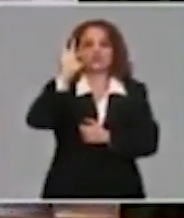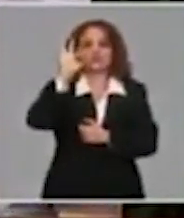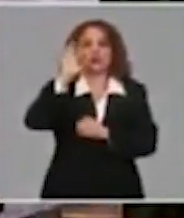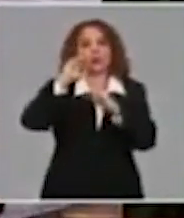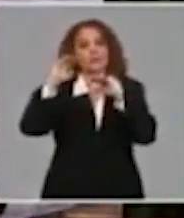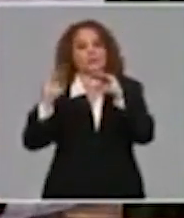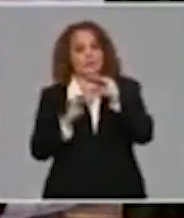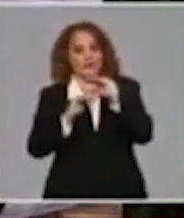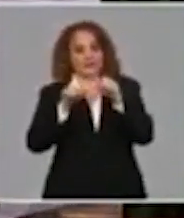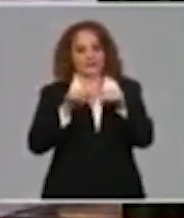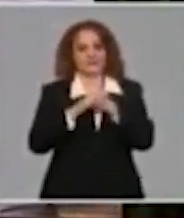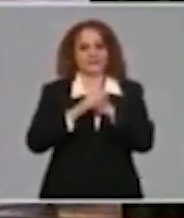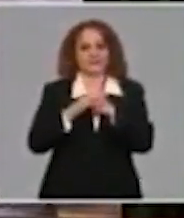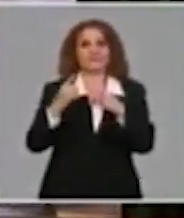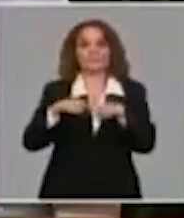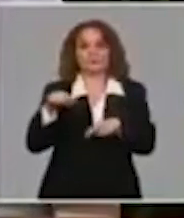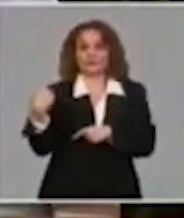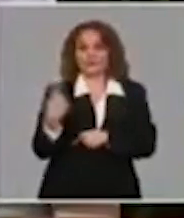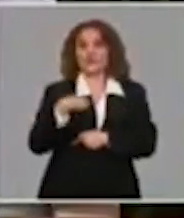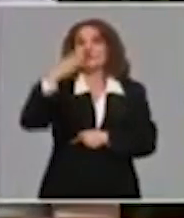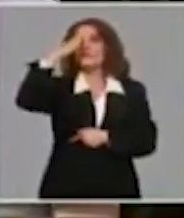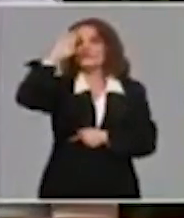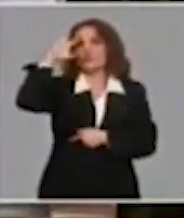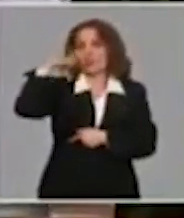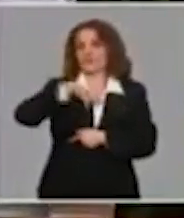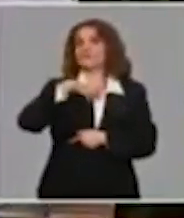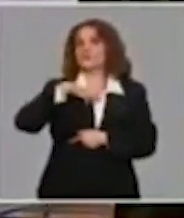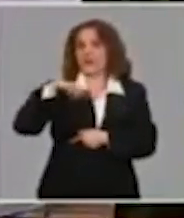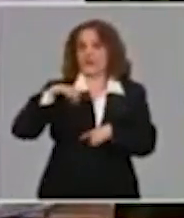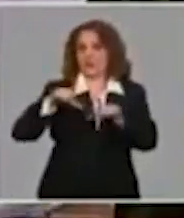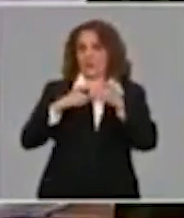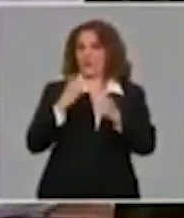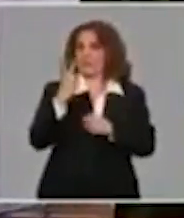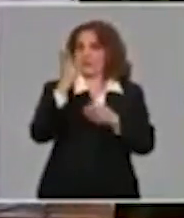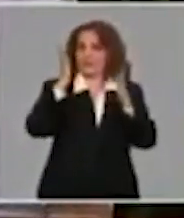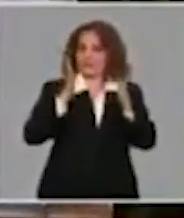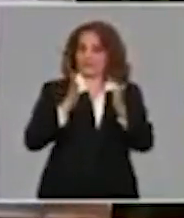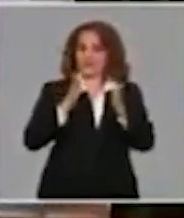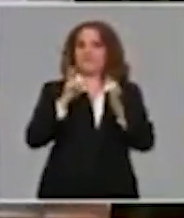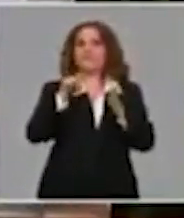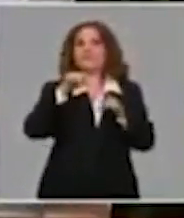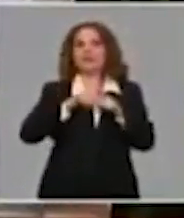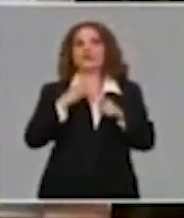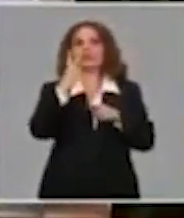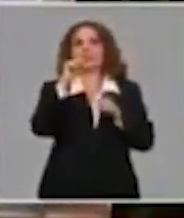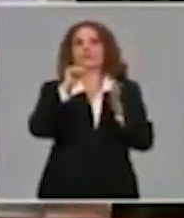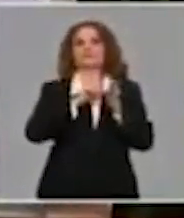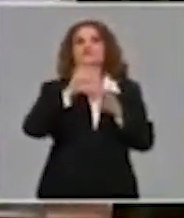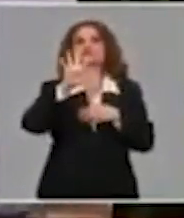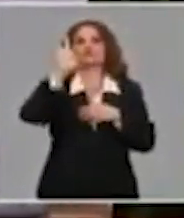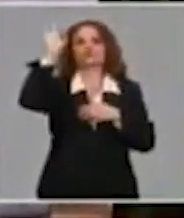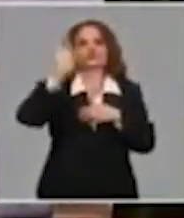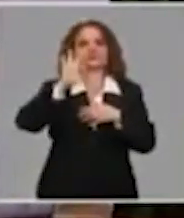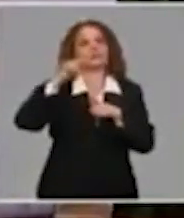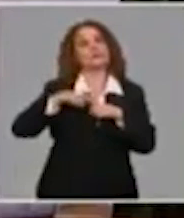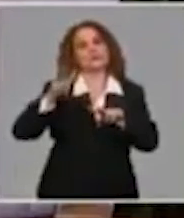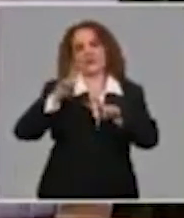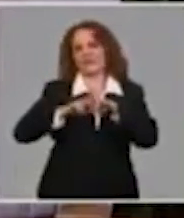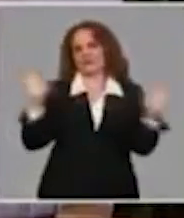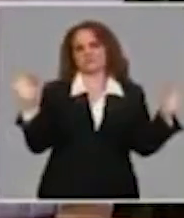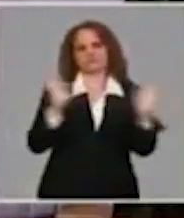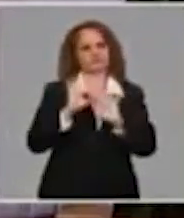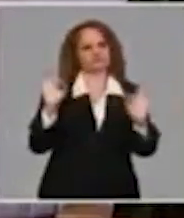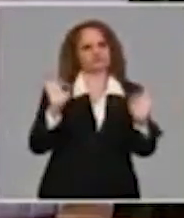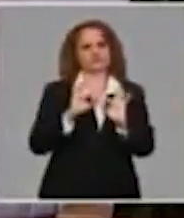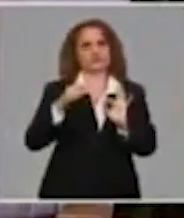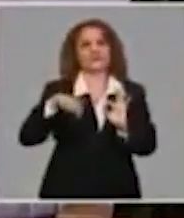Por lo tanto, ya Cuba tiene el cumplimiento de la fase 2, porque está en 2,5%, pero La Habana no tendría las condiciones para pasar